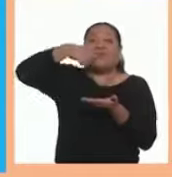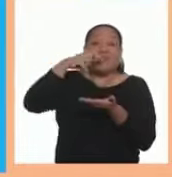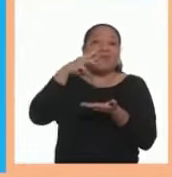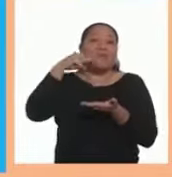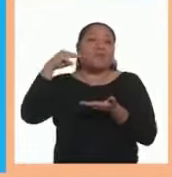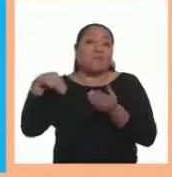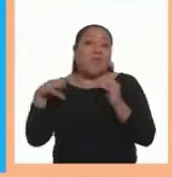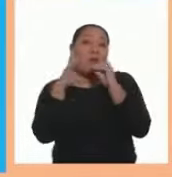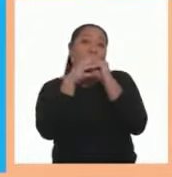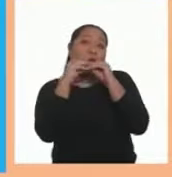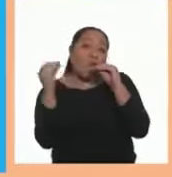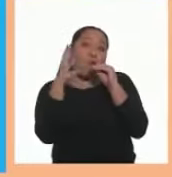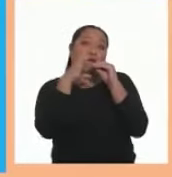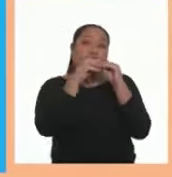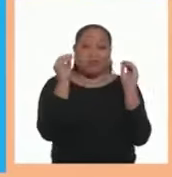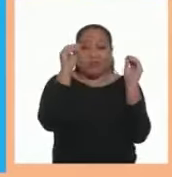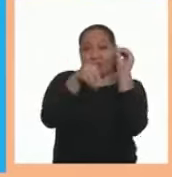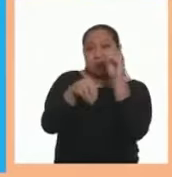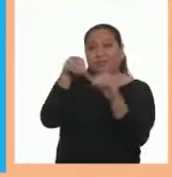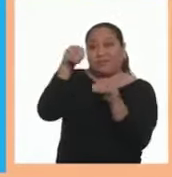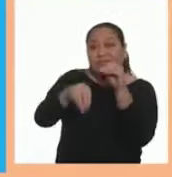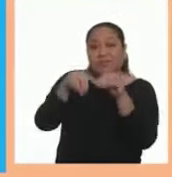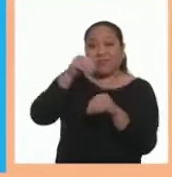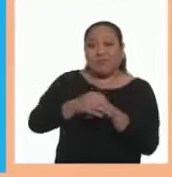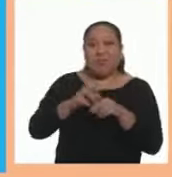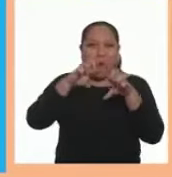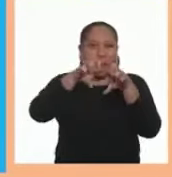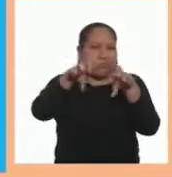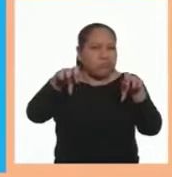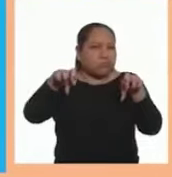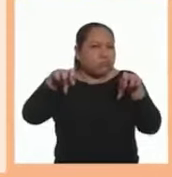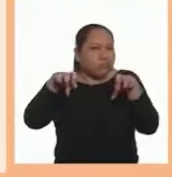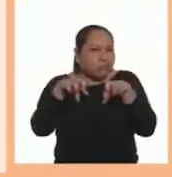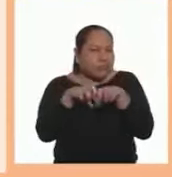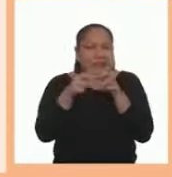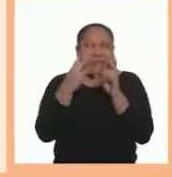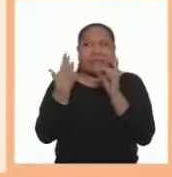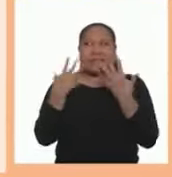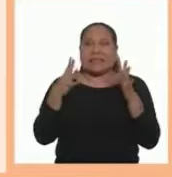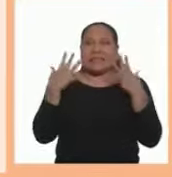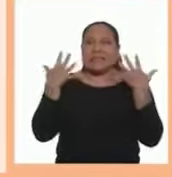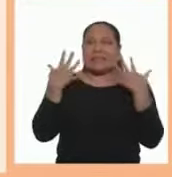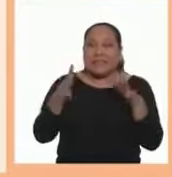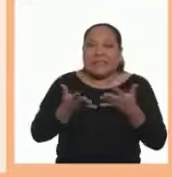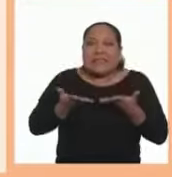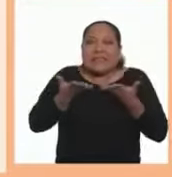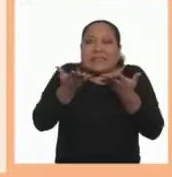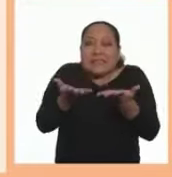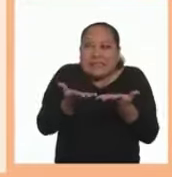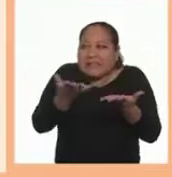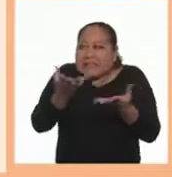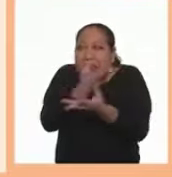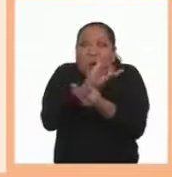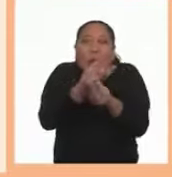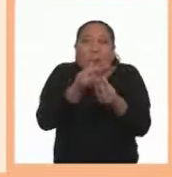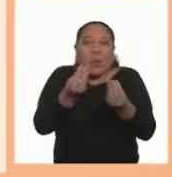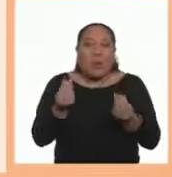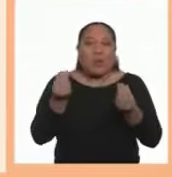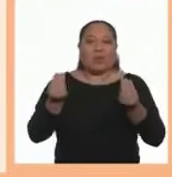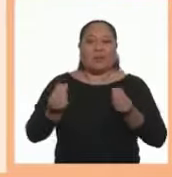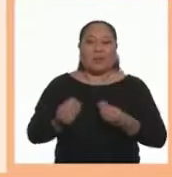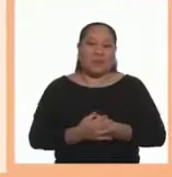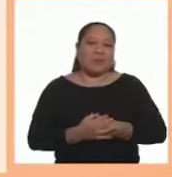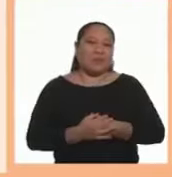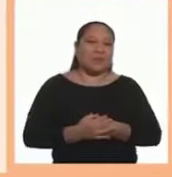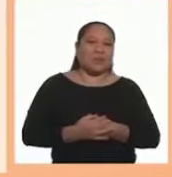mazamorra con fruta será Los picarones pronto no van a